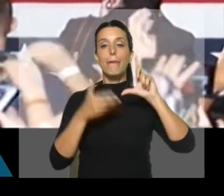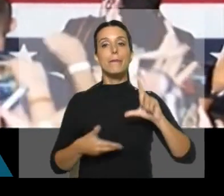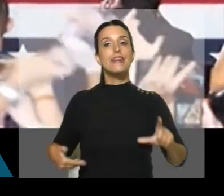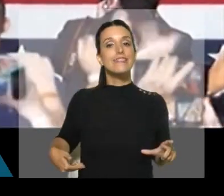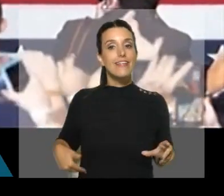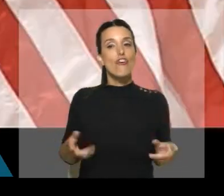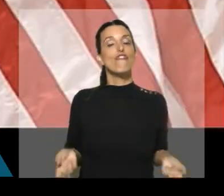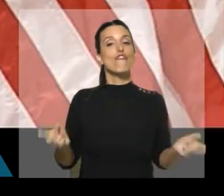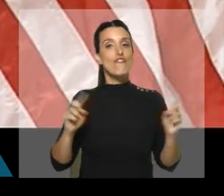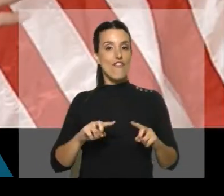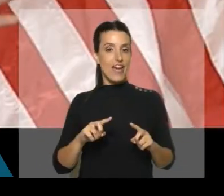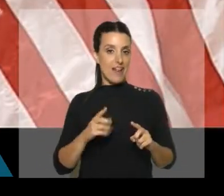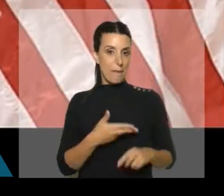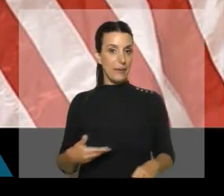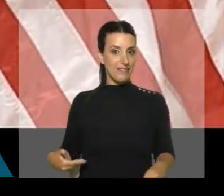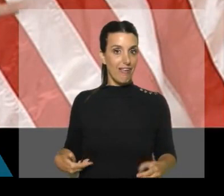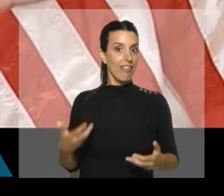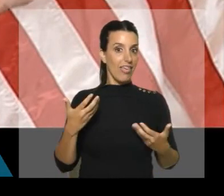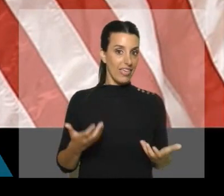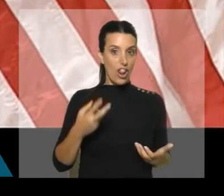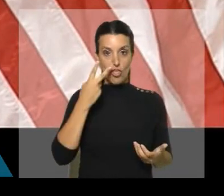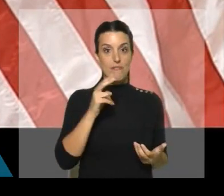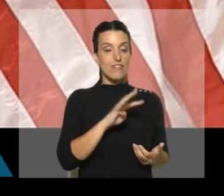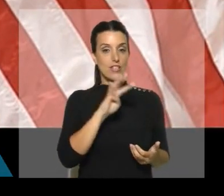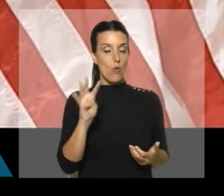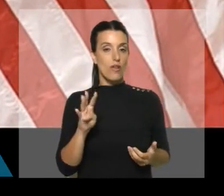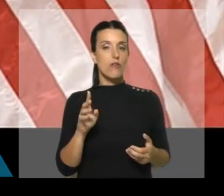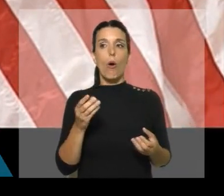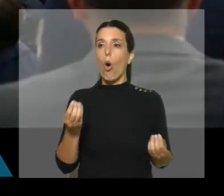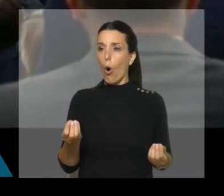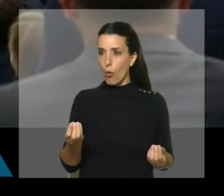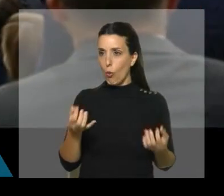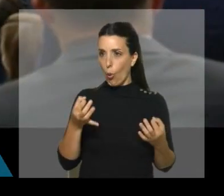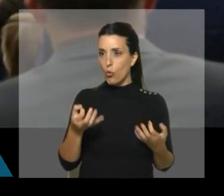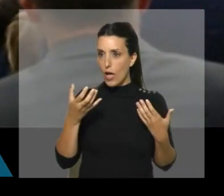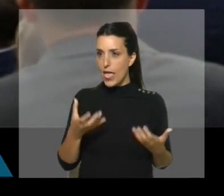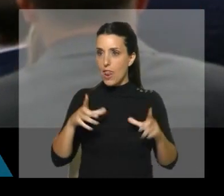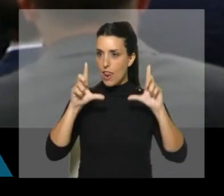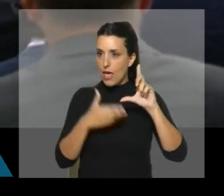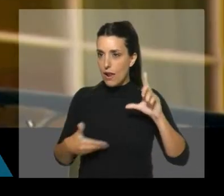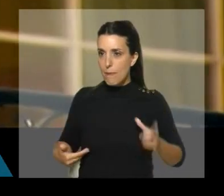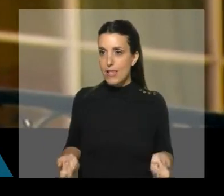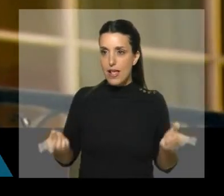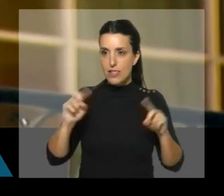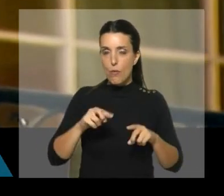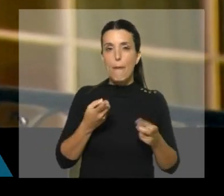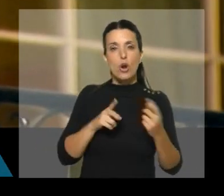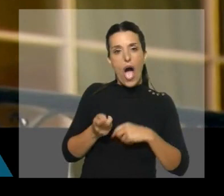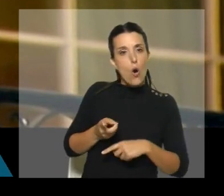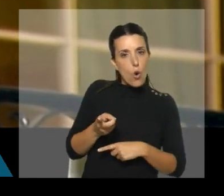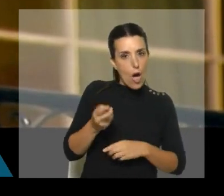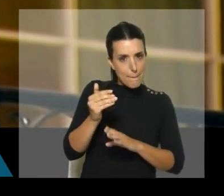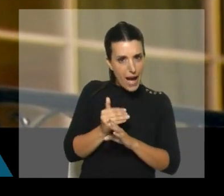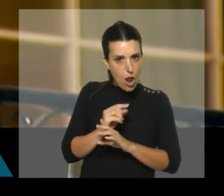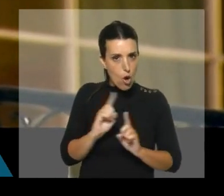para tratar de volver a la Casa Blanca en las elecciones de 2024. ¿Y cómo puede pesar esto en su candidatura, estas acusaciones? Bueno,